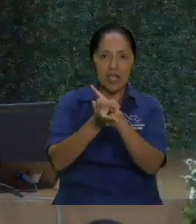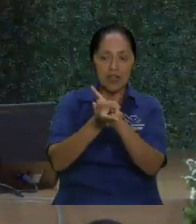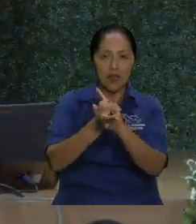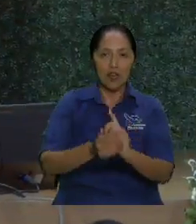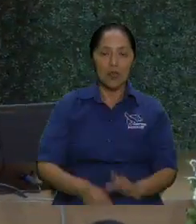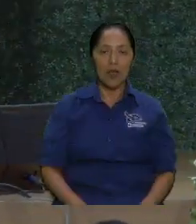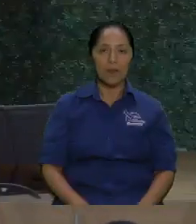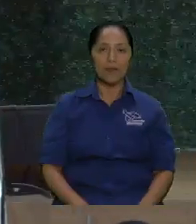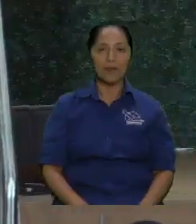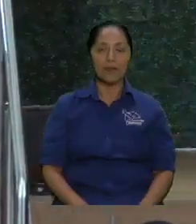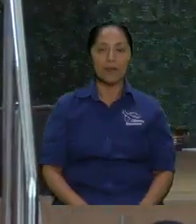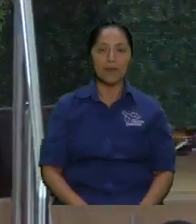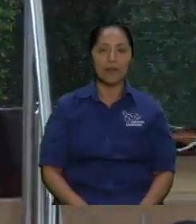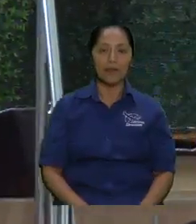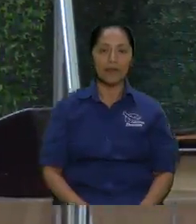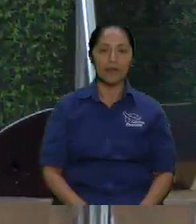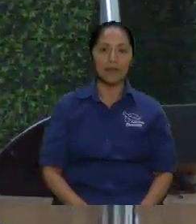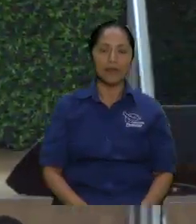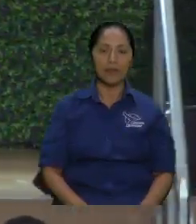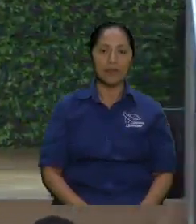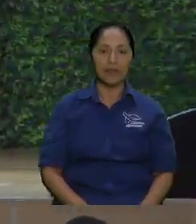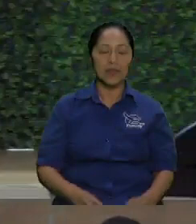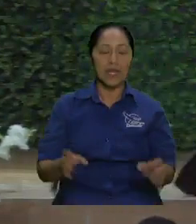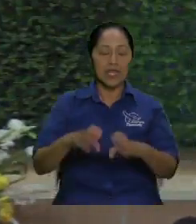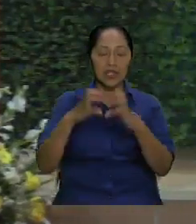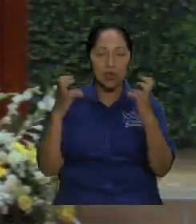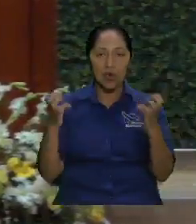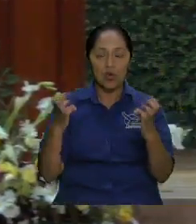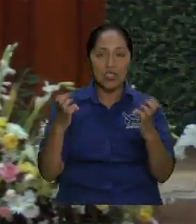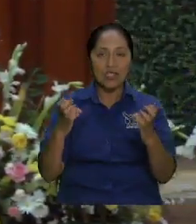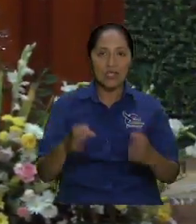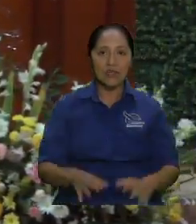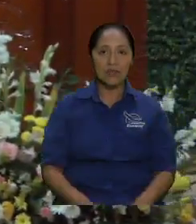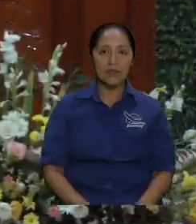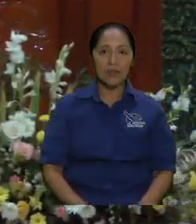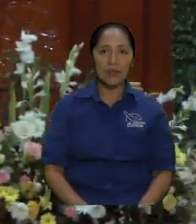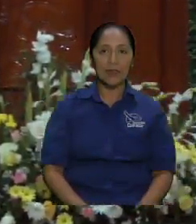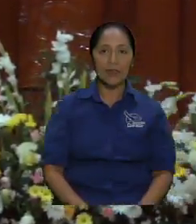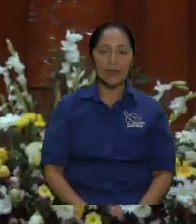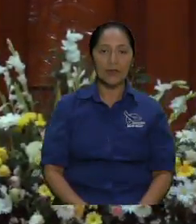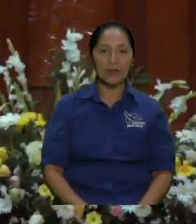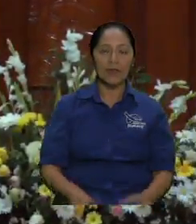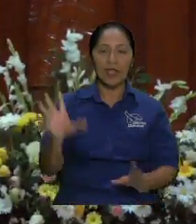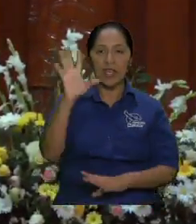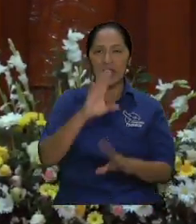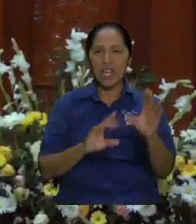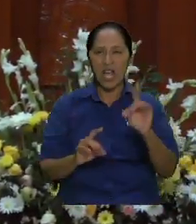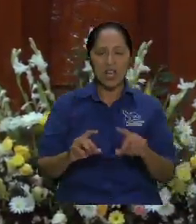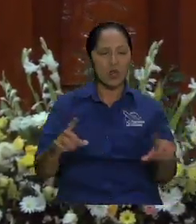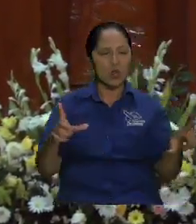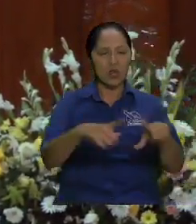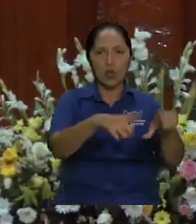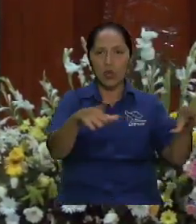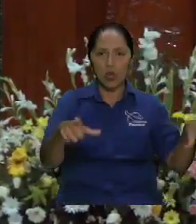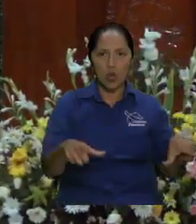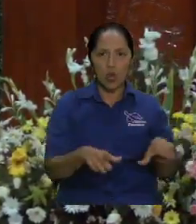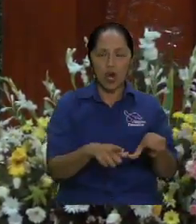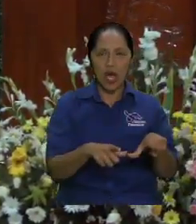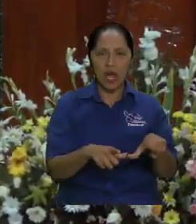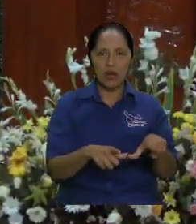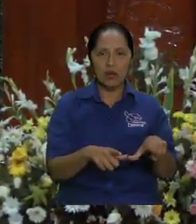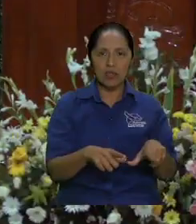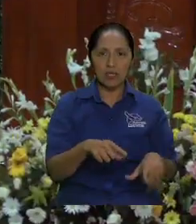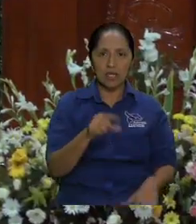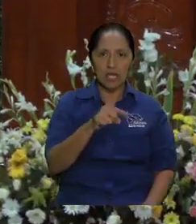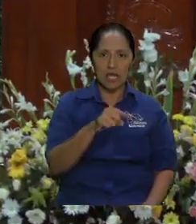entre paréntesis entonces se empieza a incluso en algunos lugares a la mantequilla a la crema le dicen